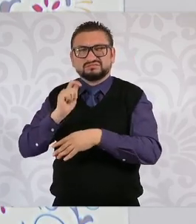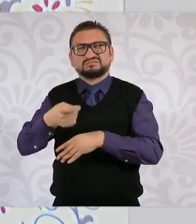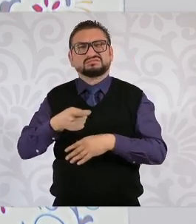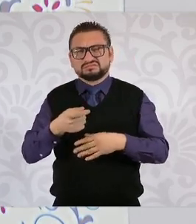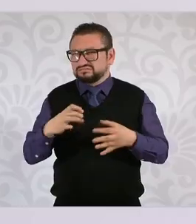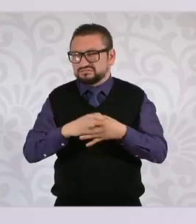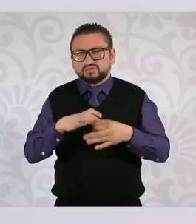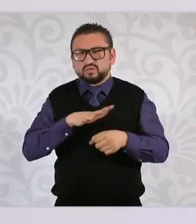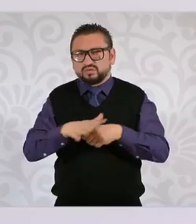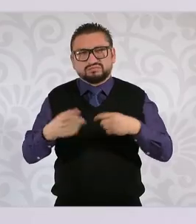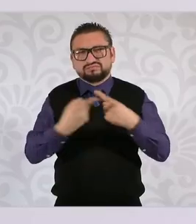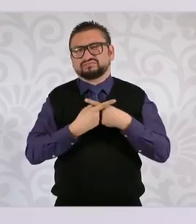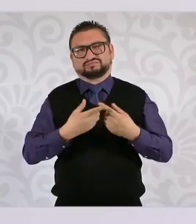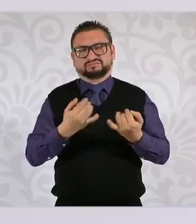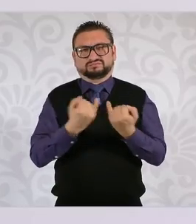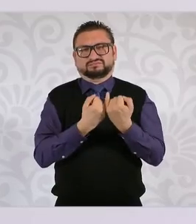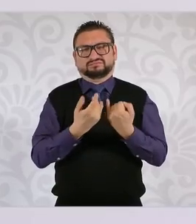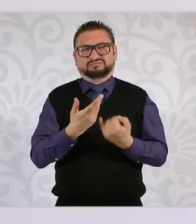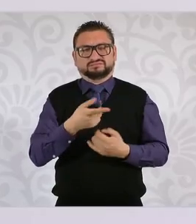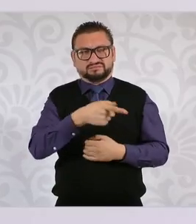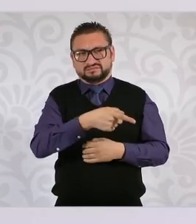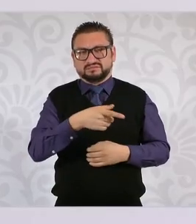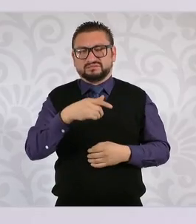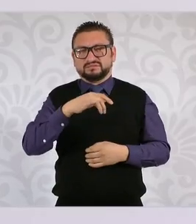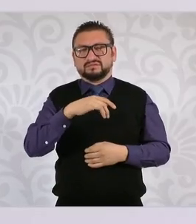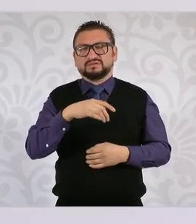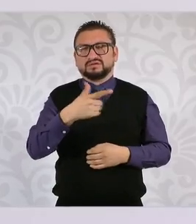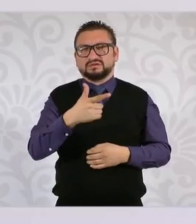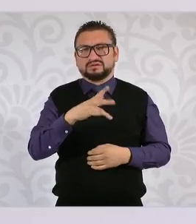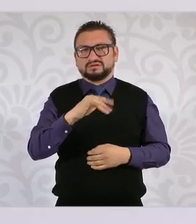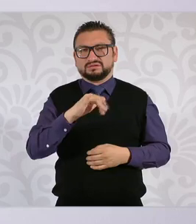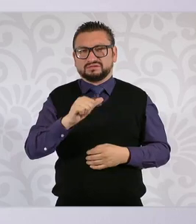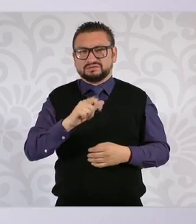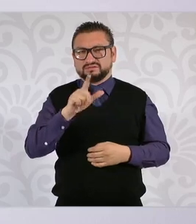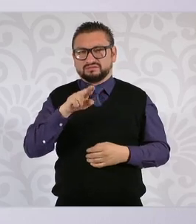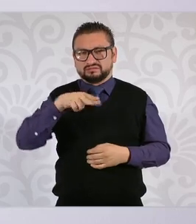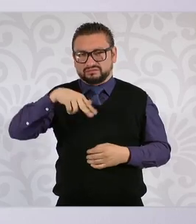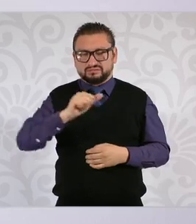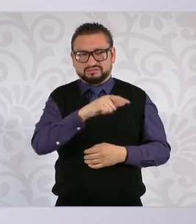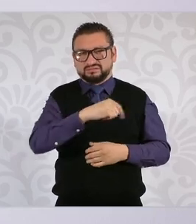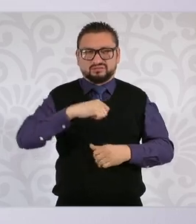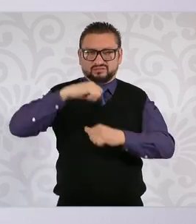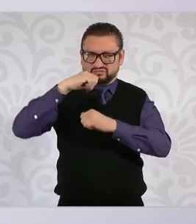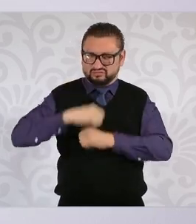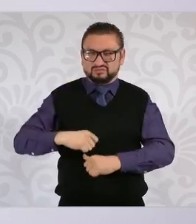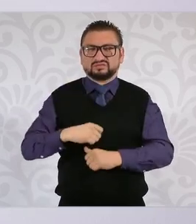¿O quién es García Luna? ¿Qué autoridad moral tiene? ¿Qué